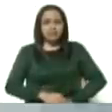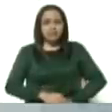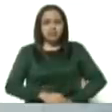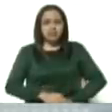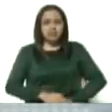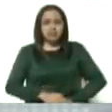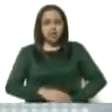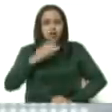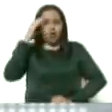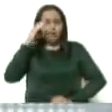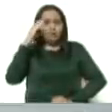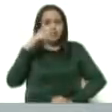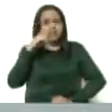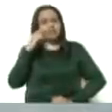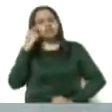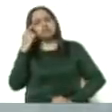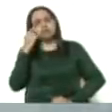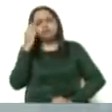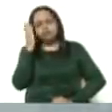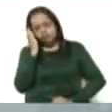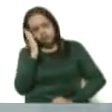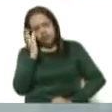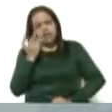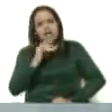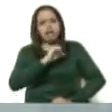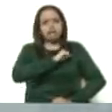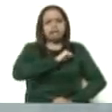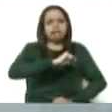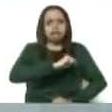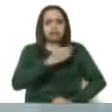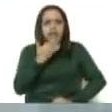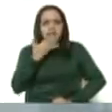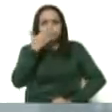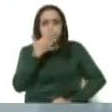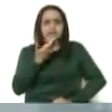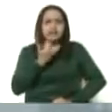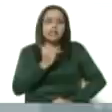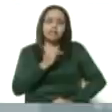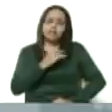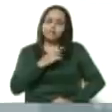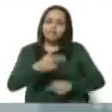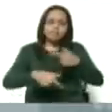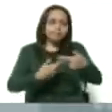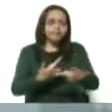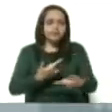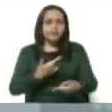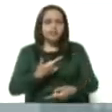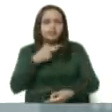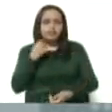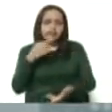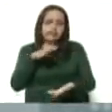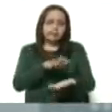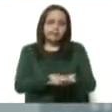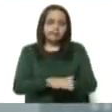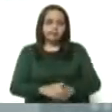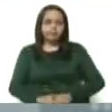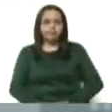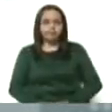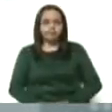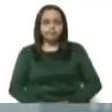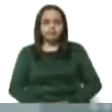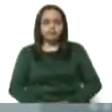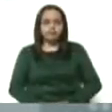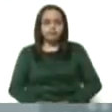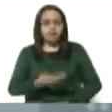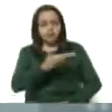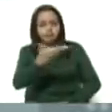estado de conciencia y un paro cardiorespiratorio que lo condujo lamentablemente a la muerte. A toda